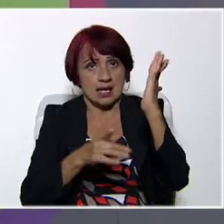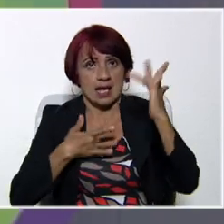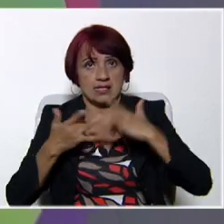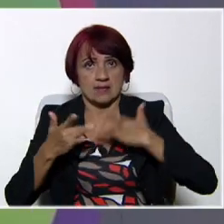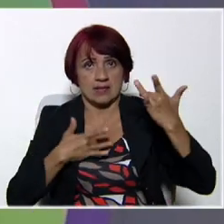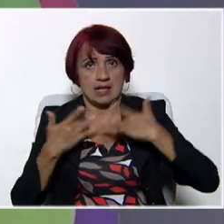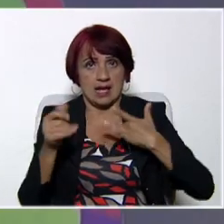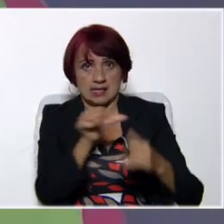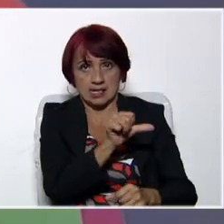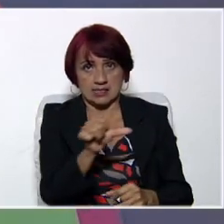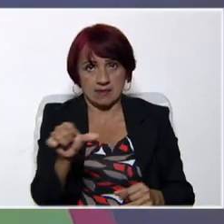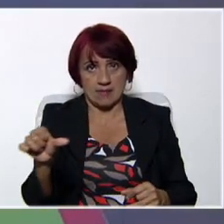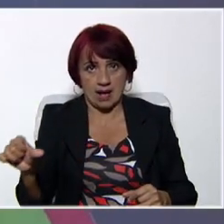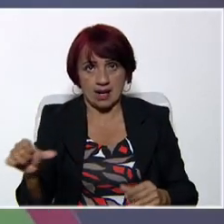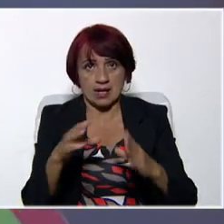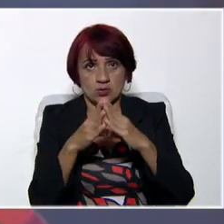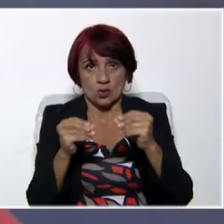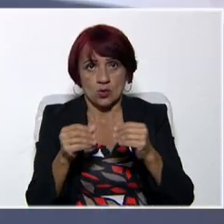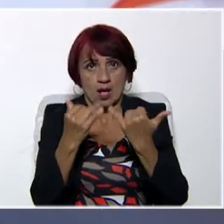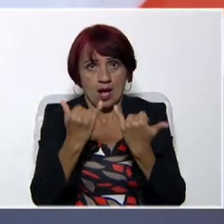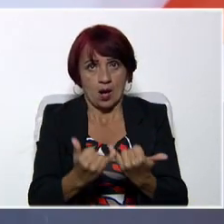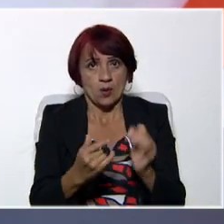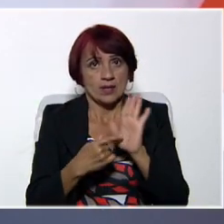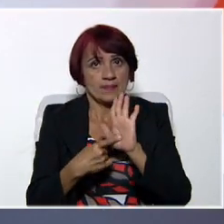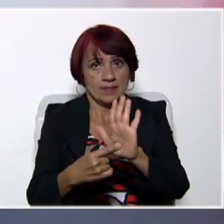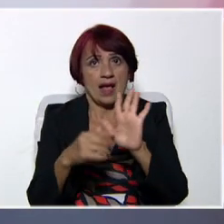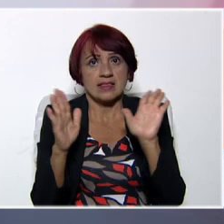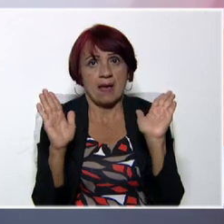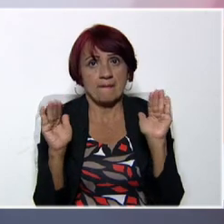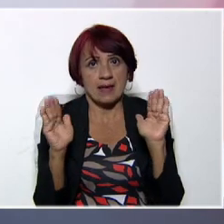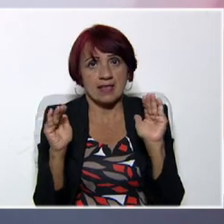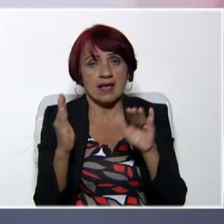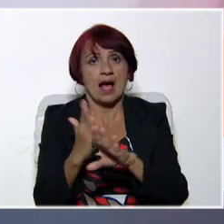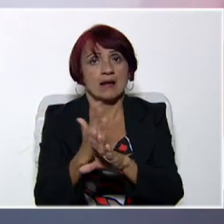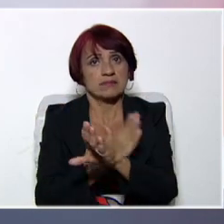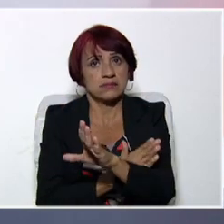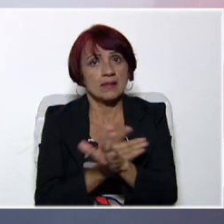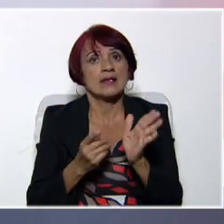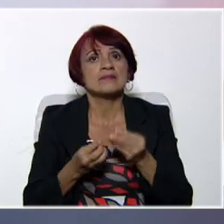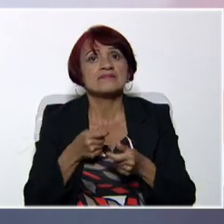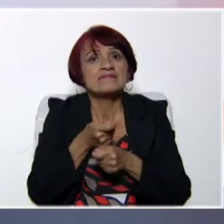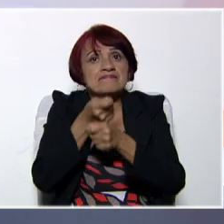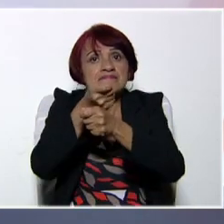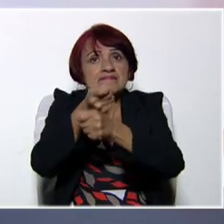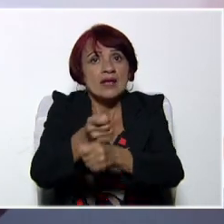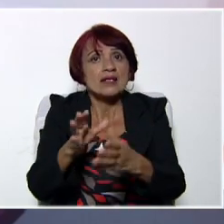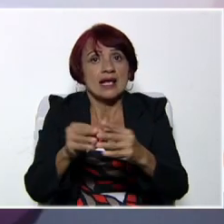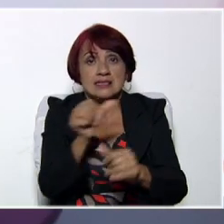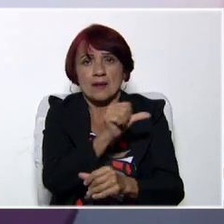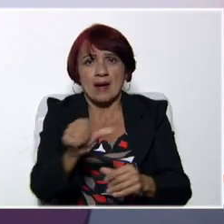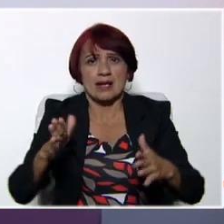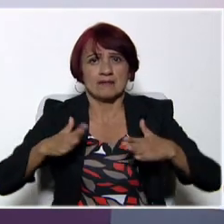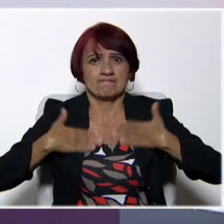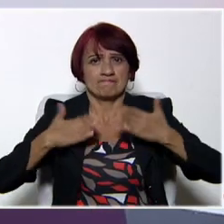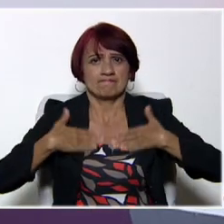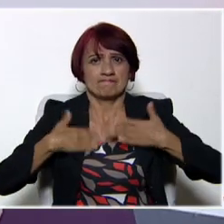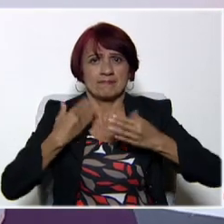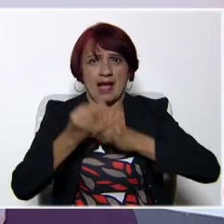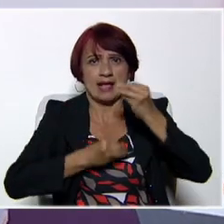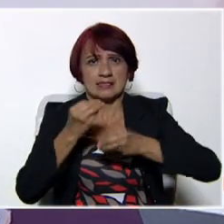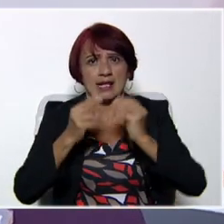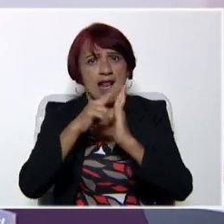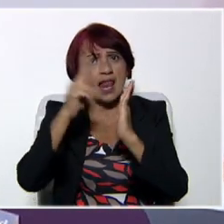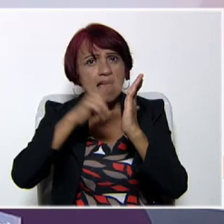esta semana. Vamos ahora a despedirnos, esperando que esta semana sea fructífera para ustedes. Realicen todas sus